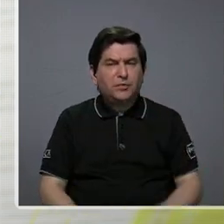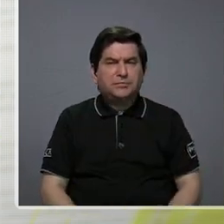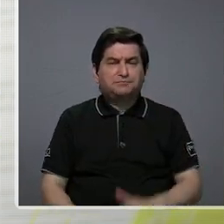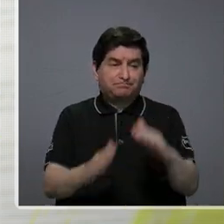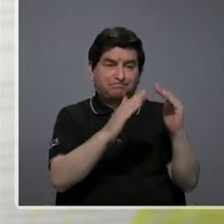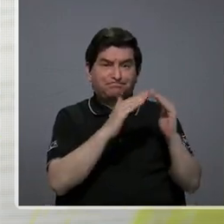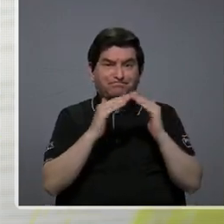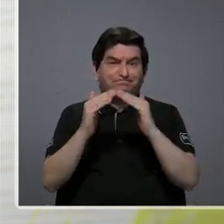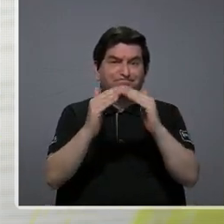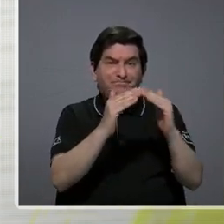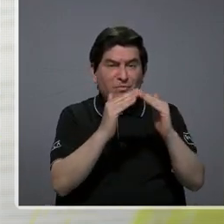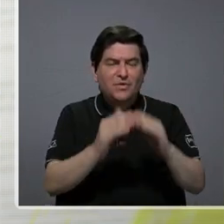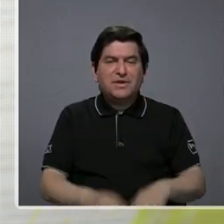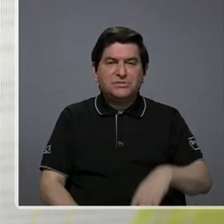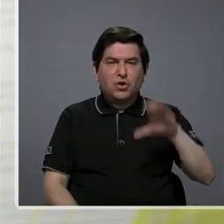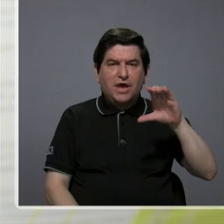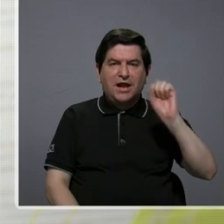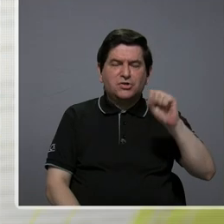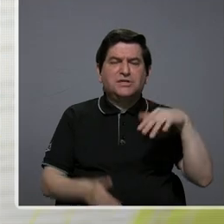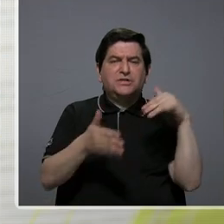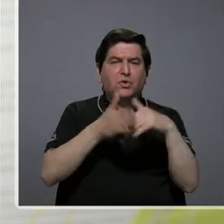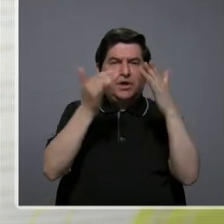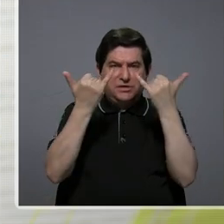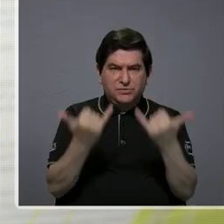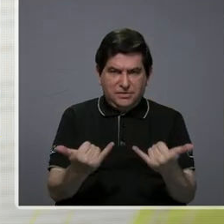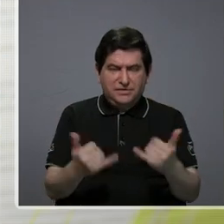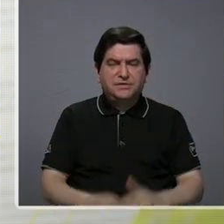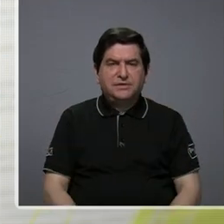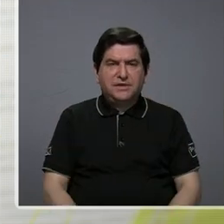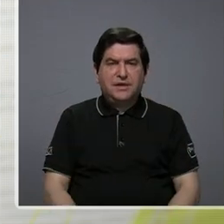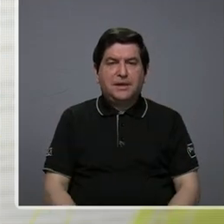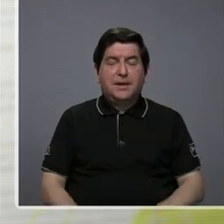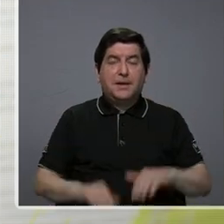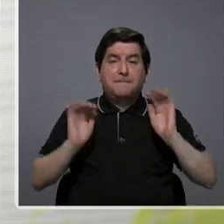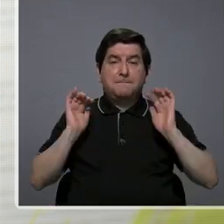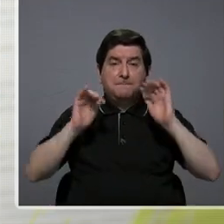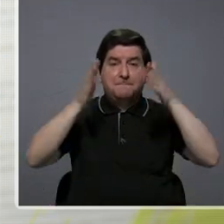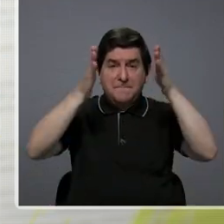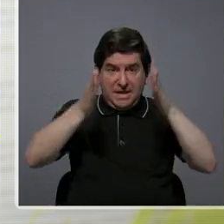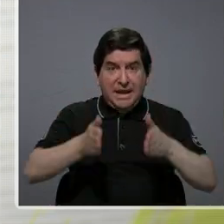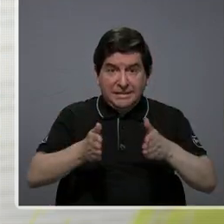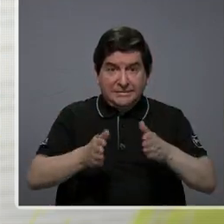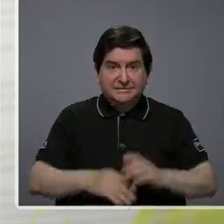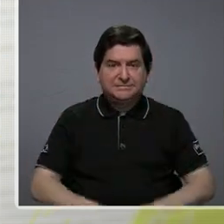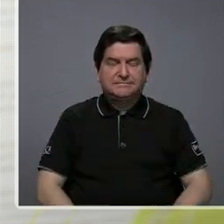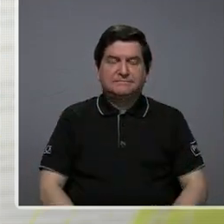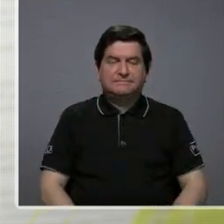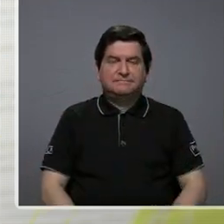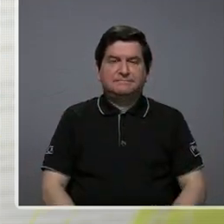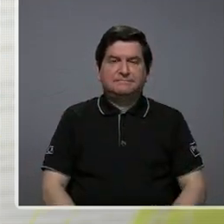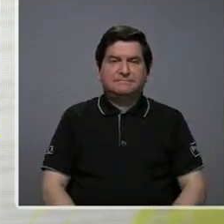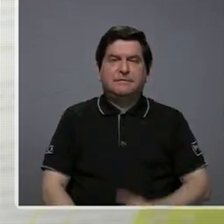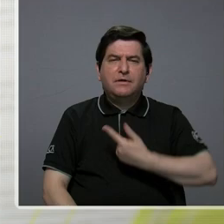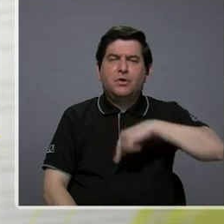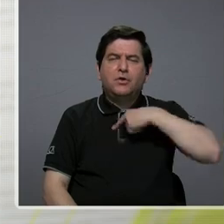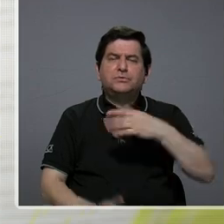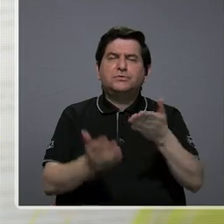poblaciones que Carlos Sandoval ha estudiado, como también son los migrantes. Entonces, queremos